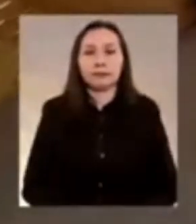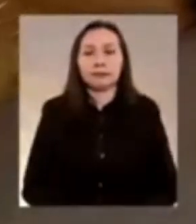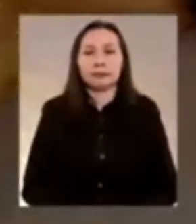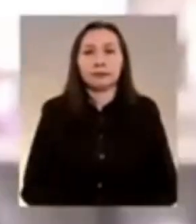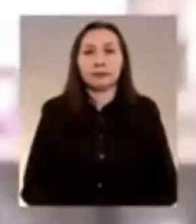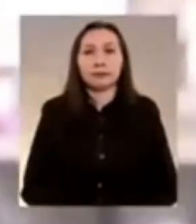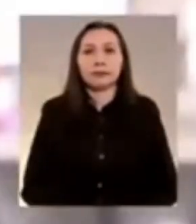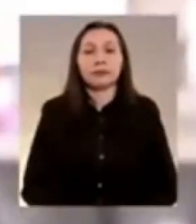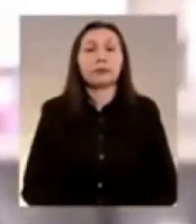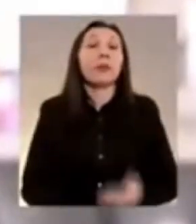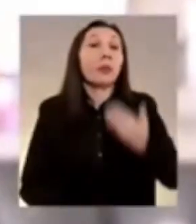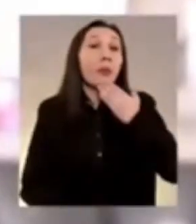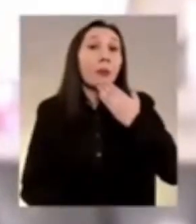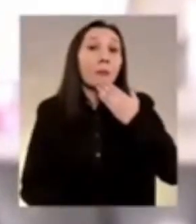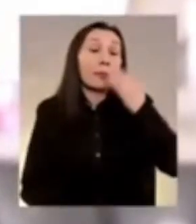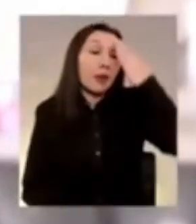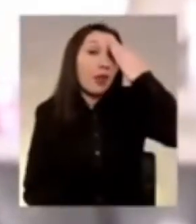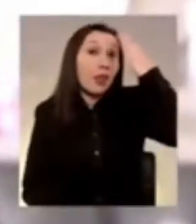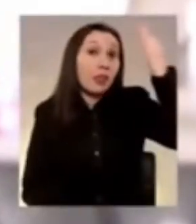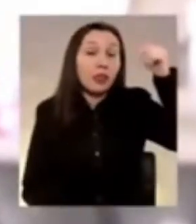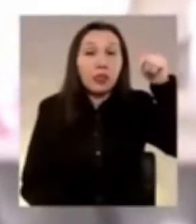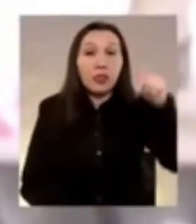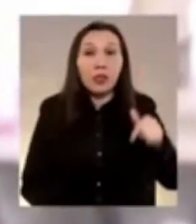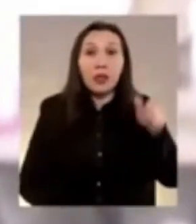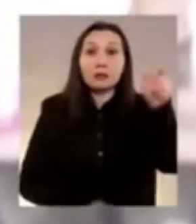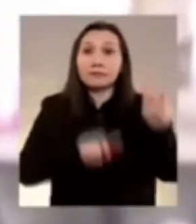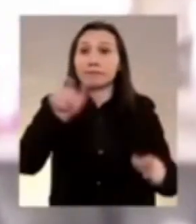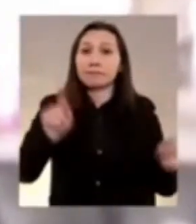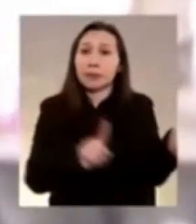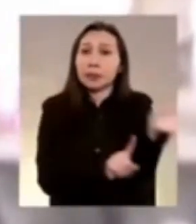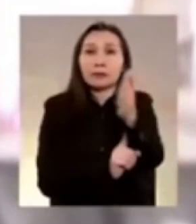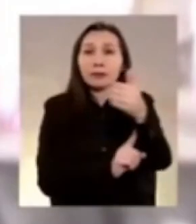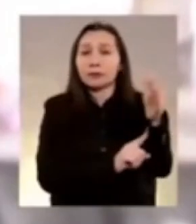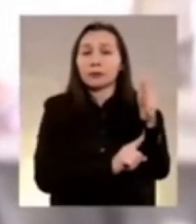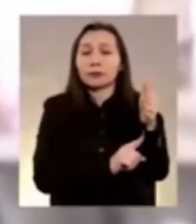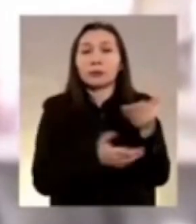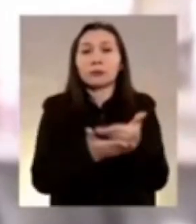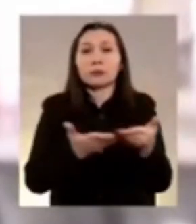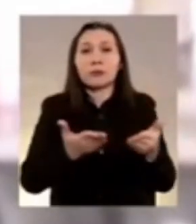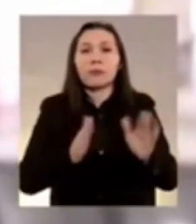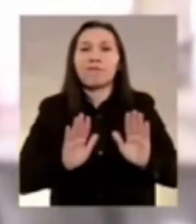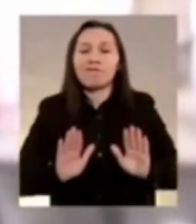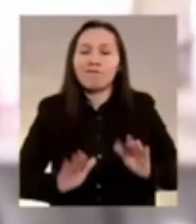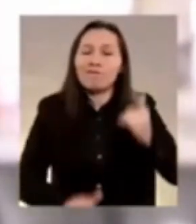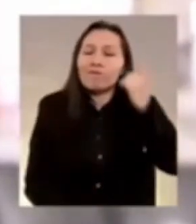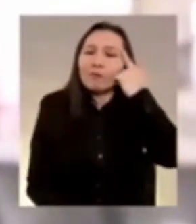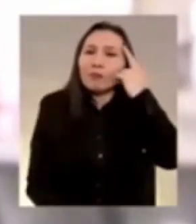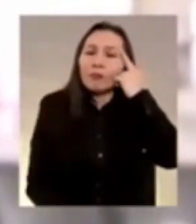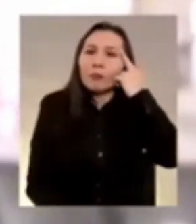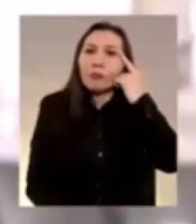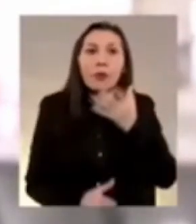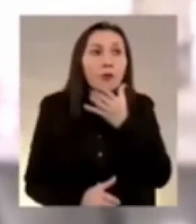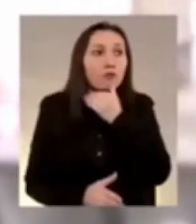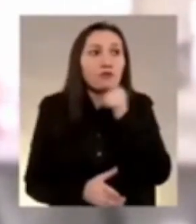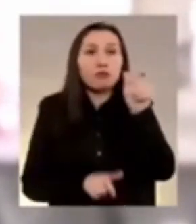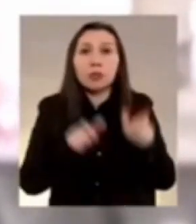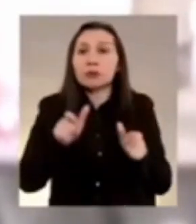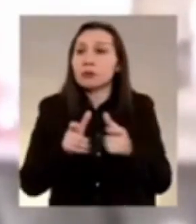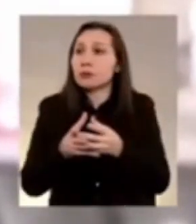Es también un día, compatriotas, para detenerse a pensar en las y los ausentes.